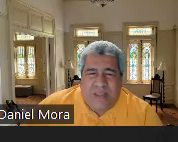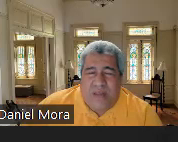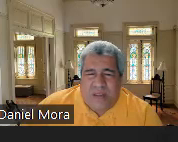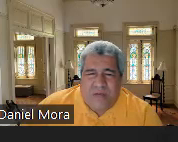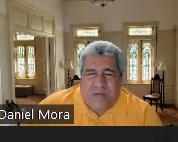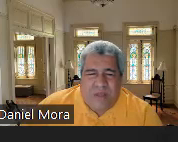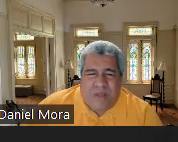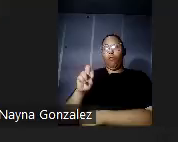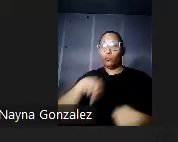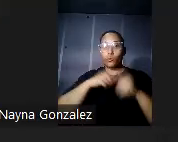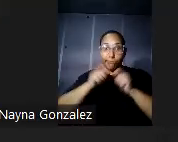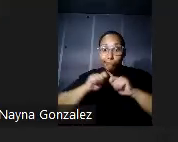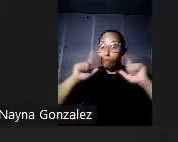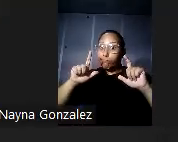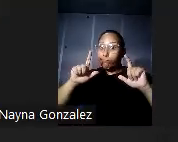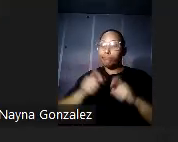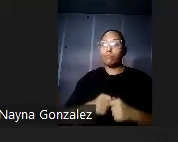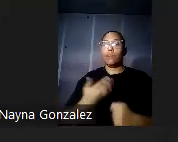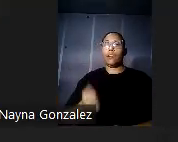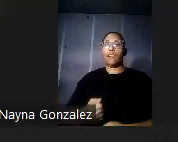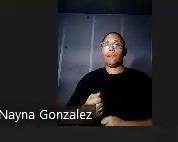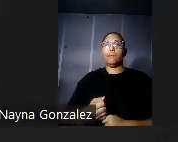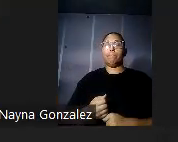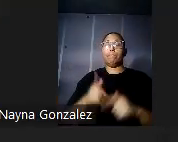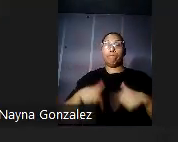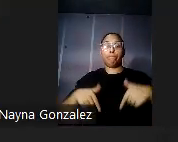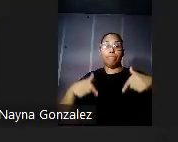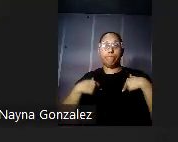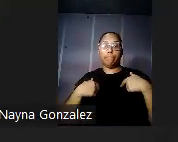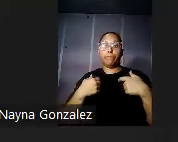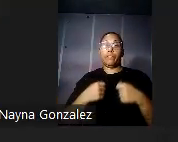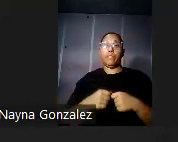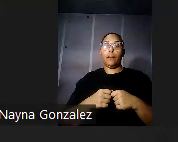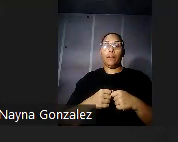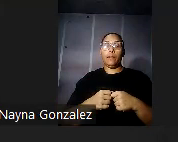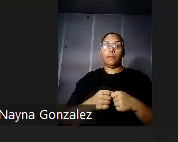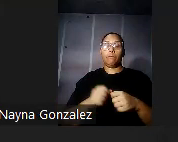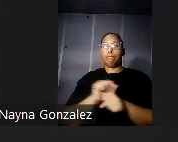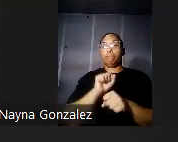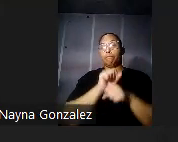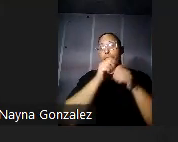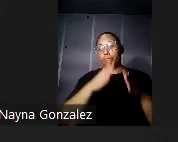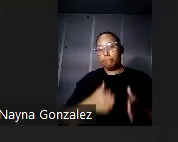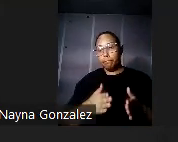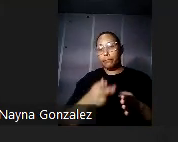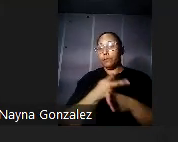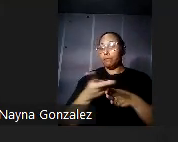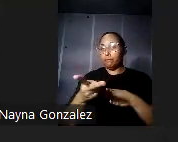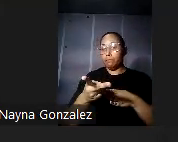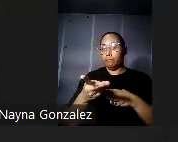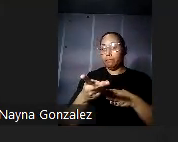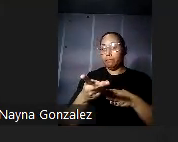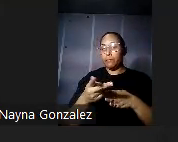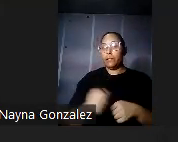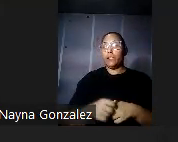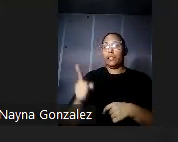el estilo de vida social y profesional de los residentes de esta área del condado, así como su poder adquisitivo entre los miembros